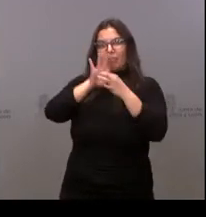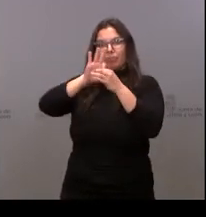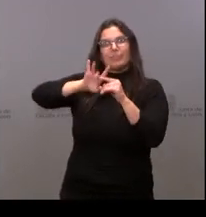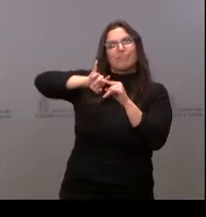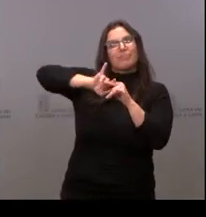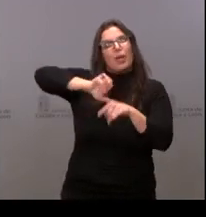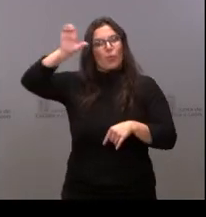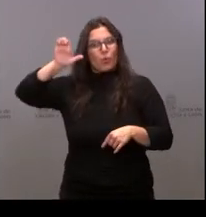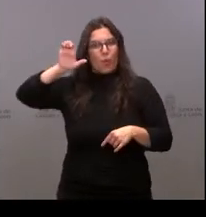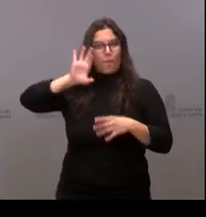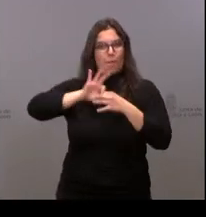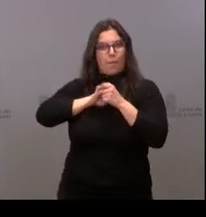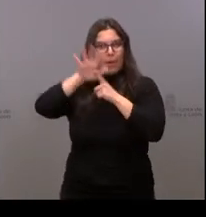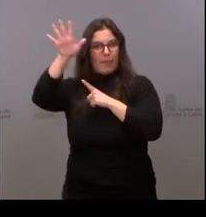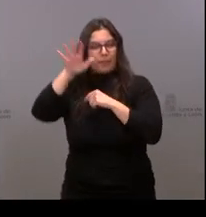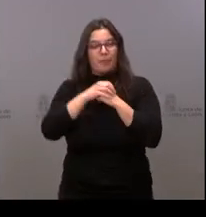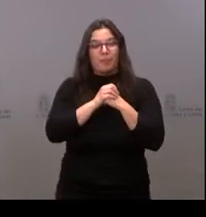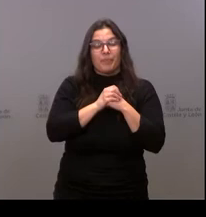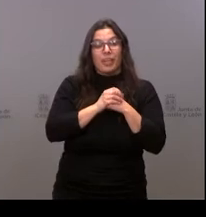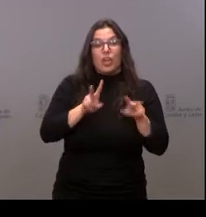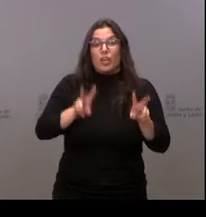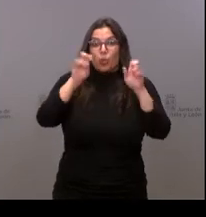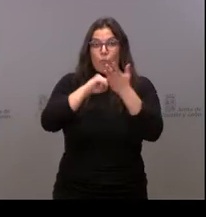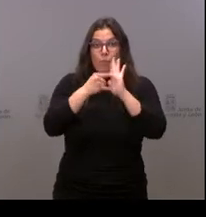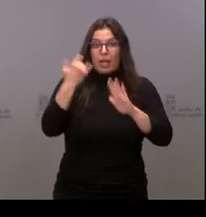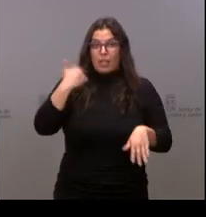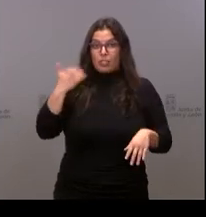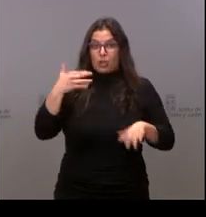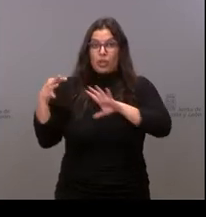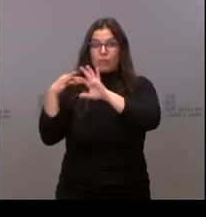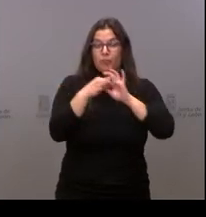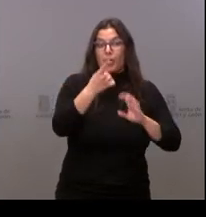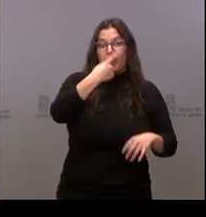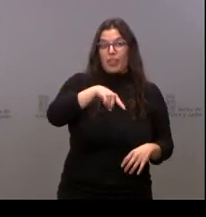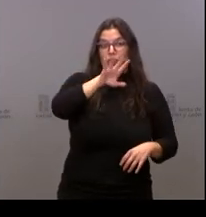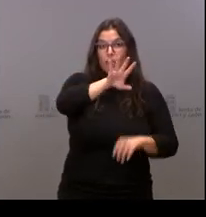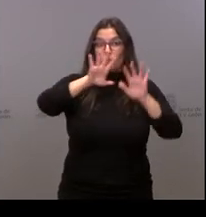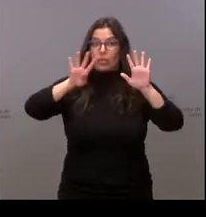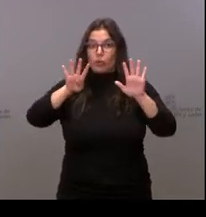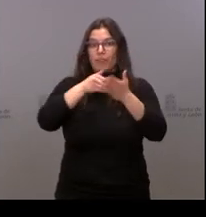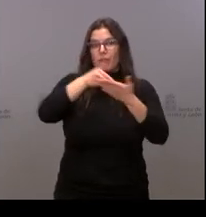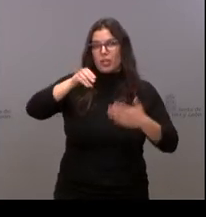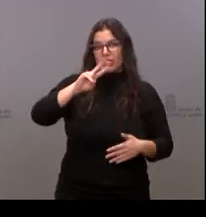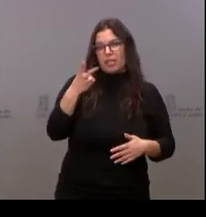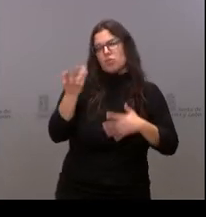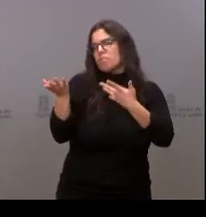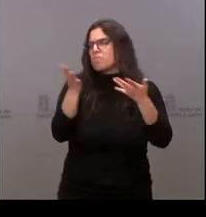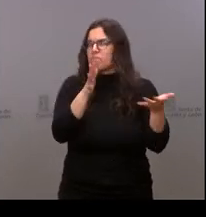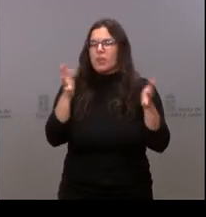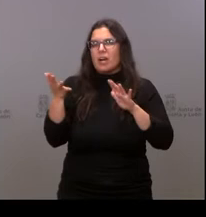Este nuevo plan Soria contempla 159 millones de euros. Aproximadamente